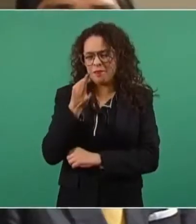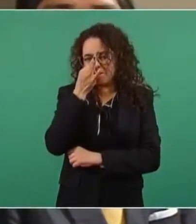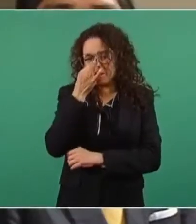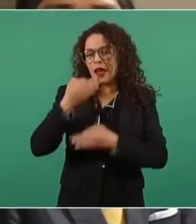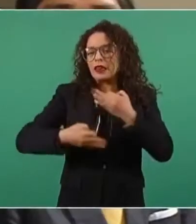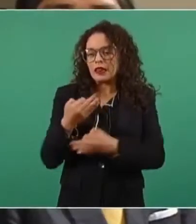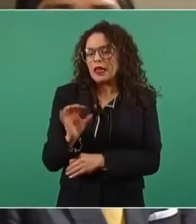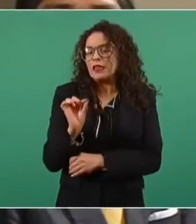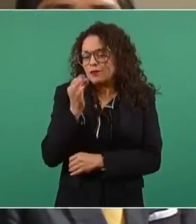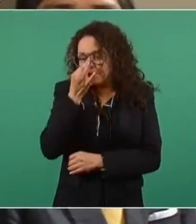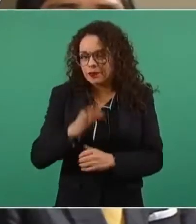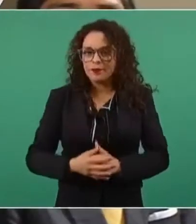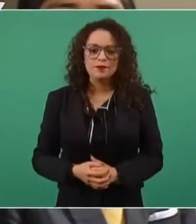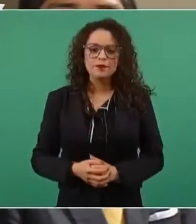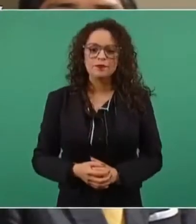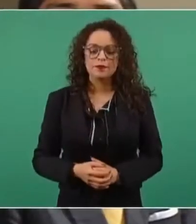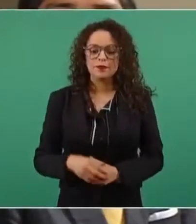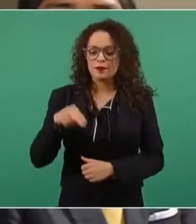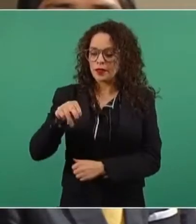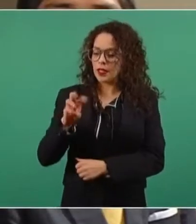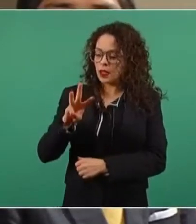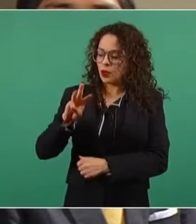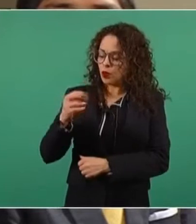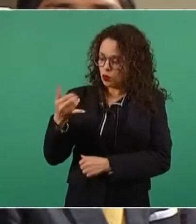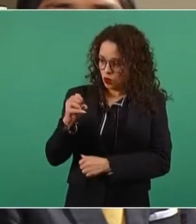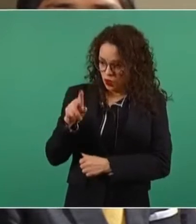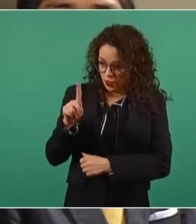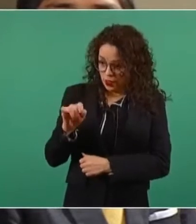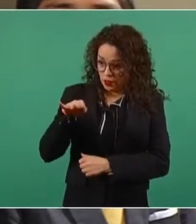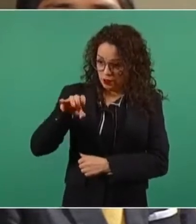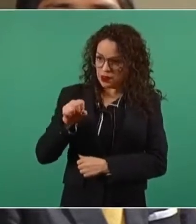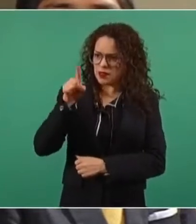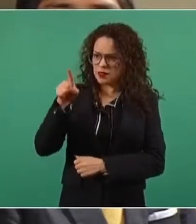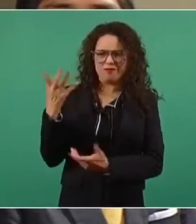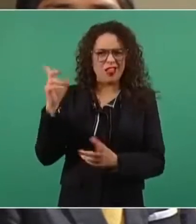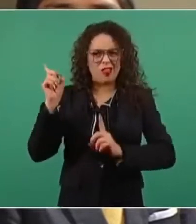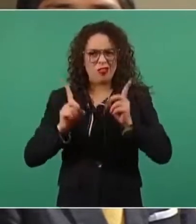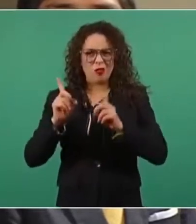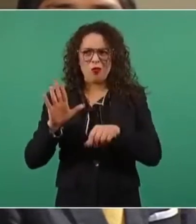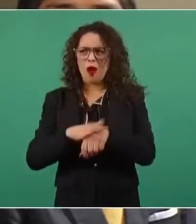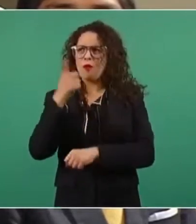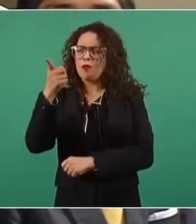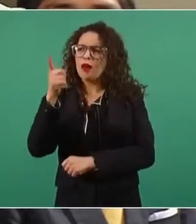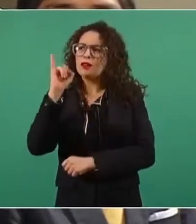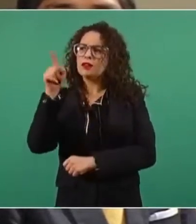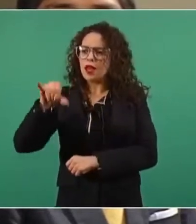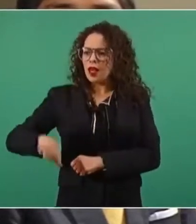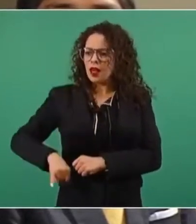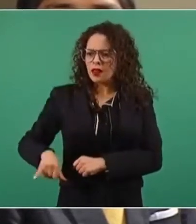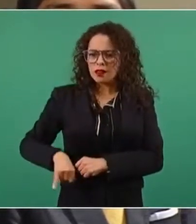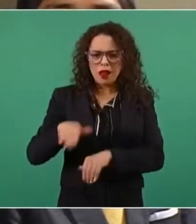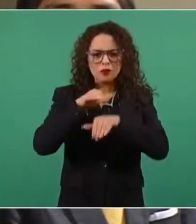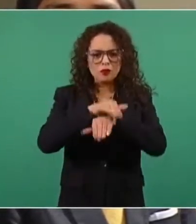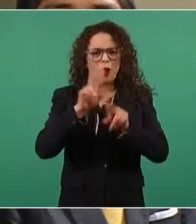¿Es sospechoso que el New York Times tome el tema de la línea 12 cuando